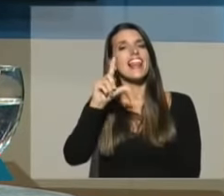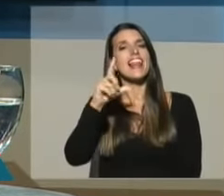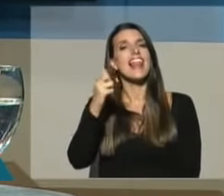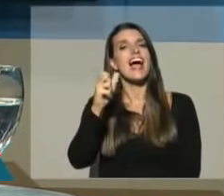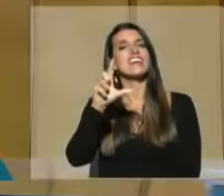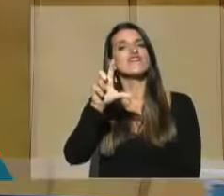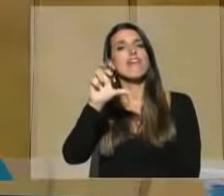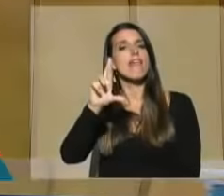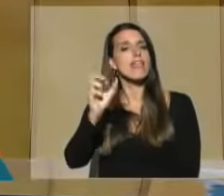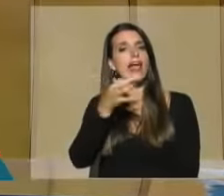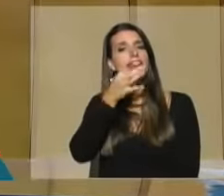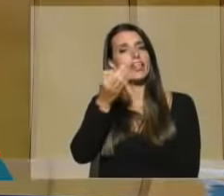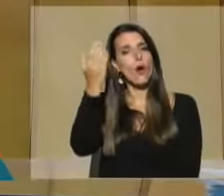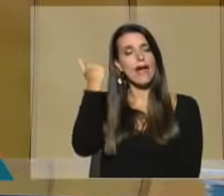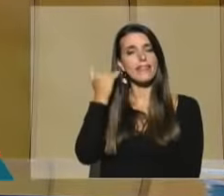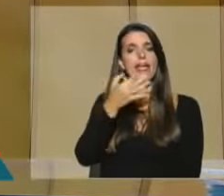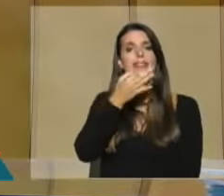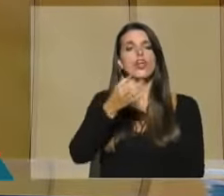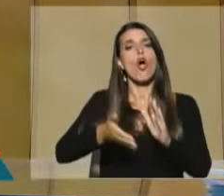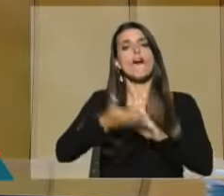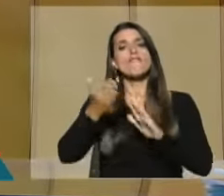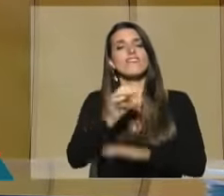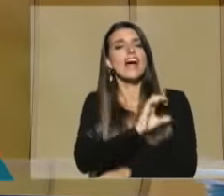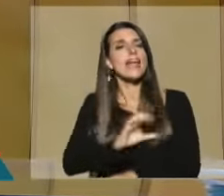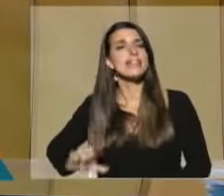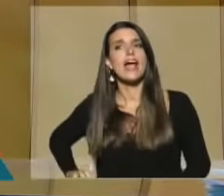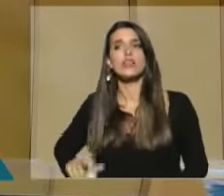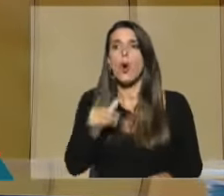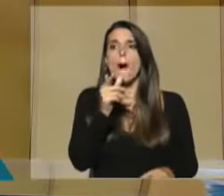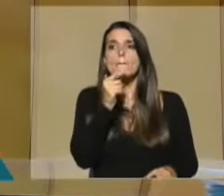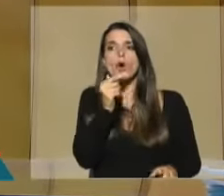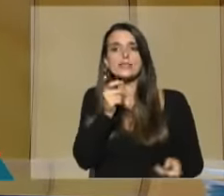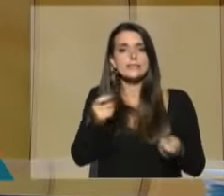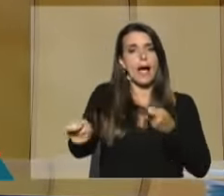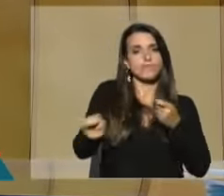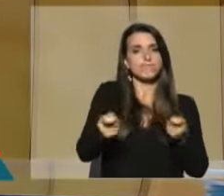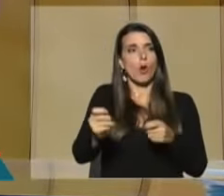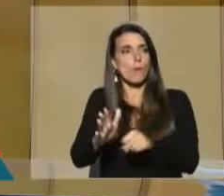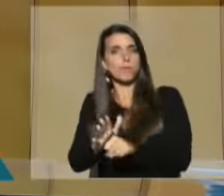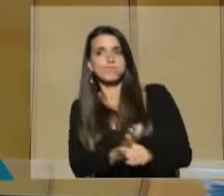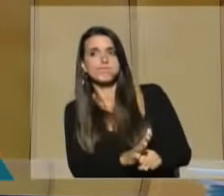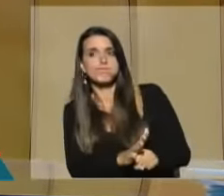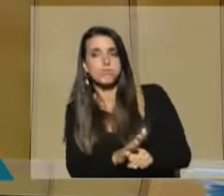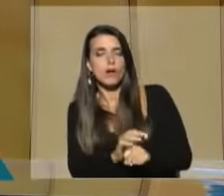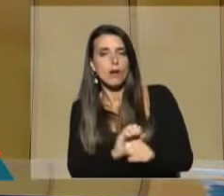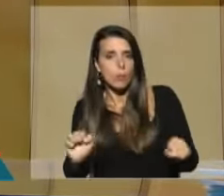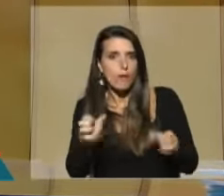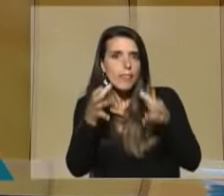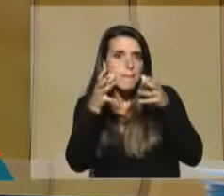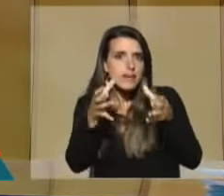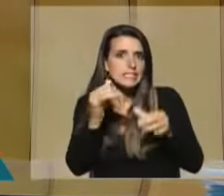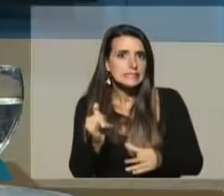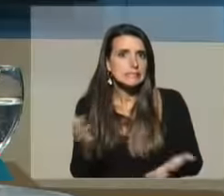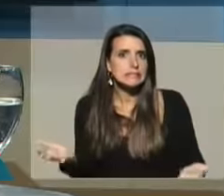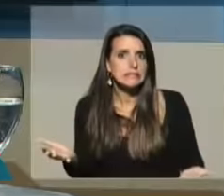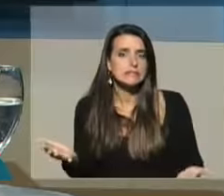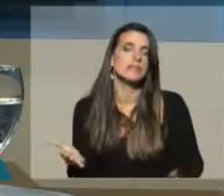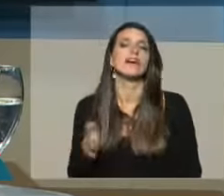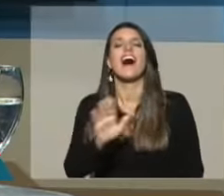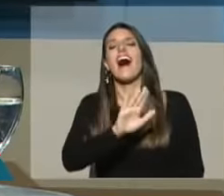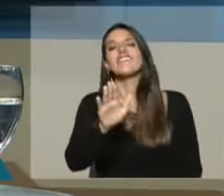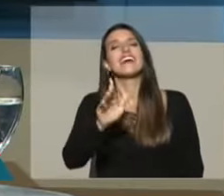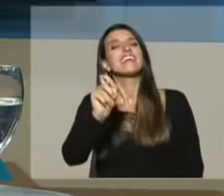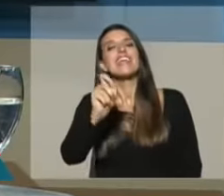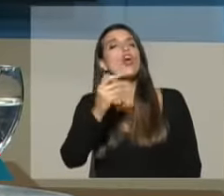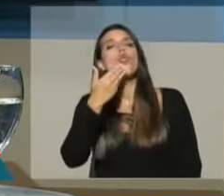día, ¿se va hacia un estado policíaco, se va hacia un estado de represión? ¿Está ese riesgo, como lo dice la gente del SIN? A ver, el que no entiende